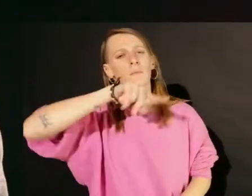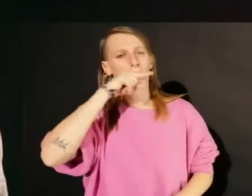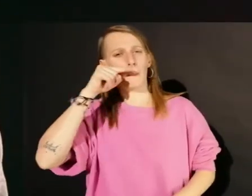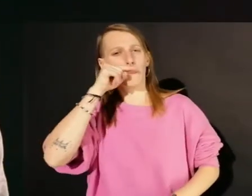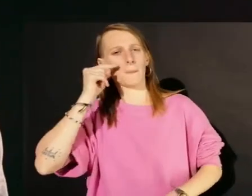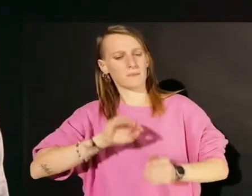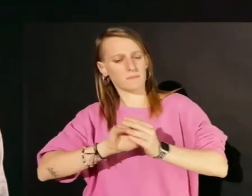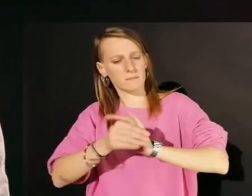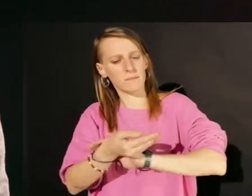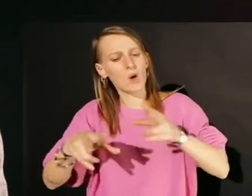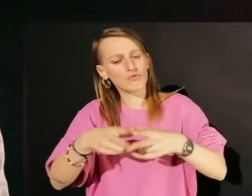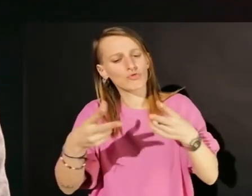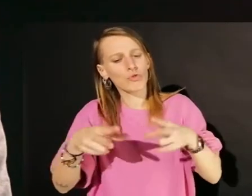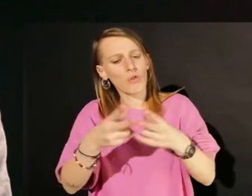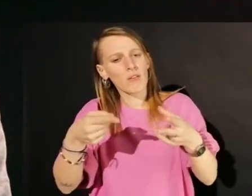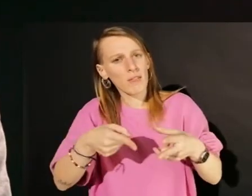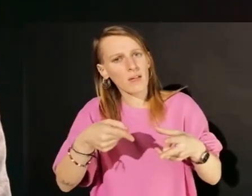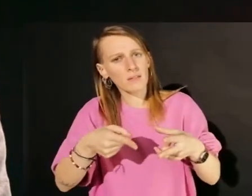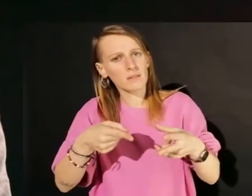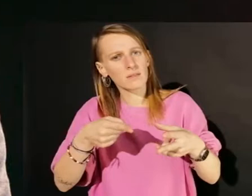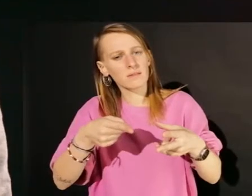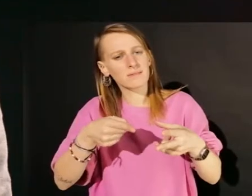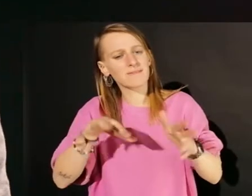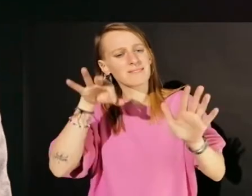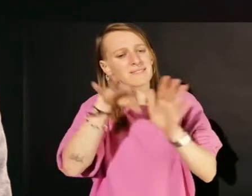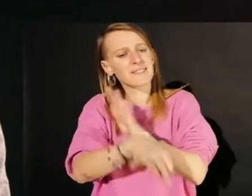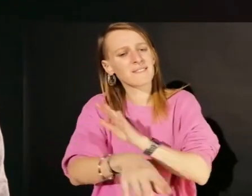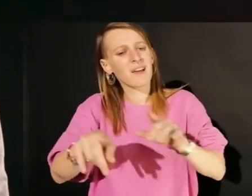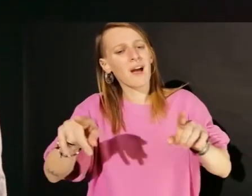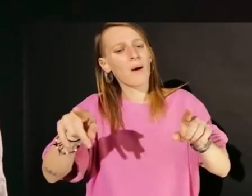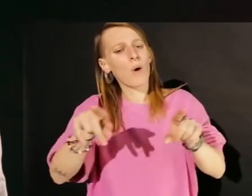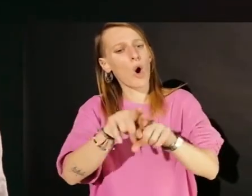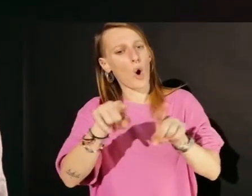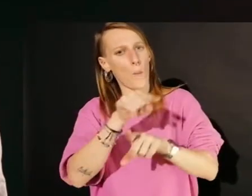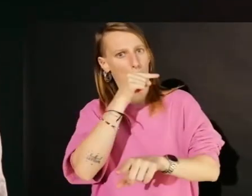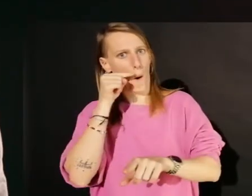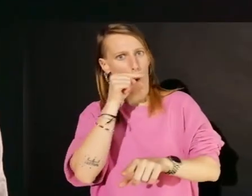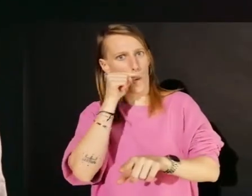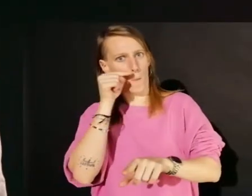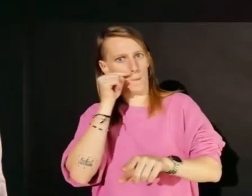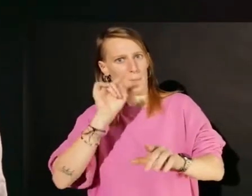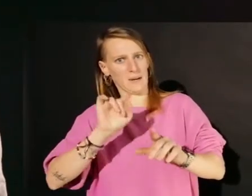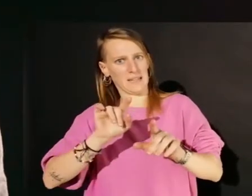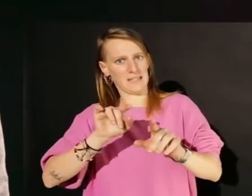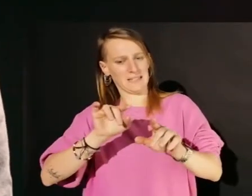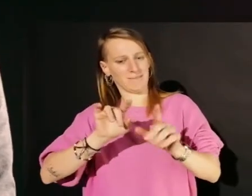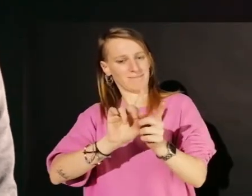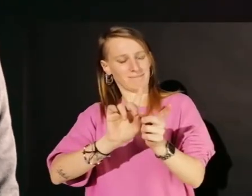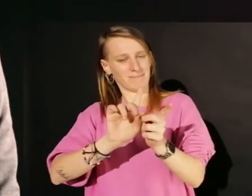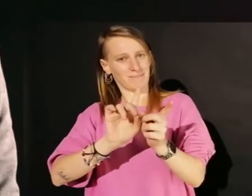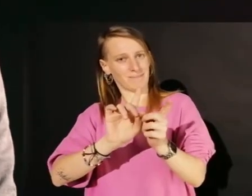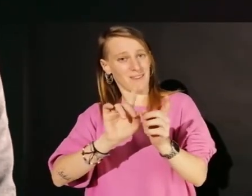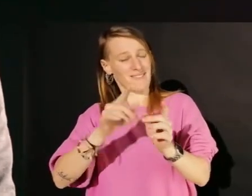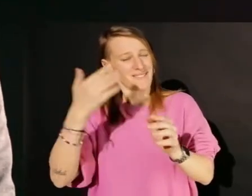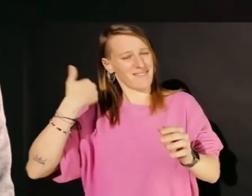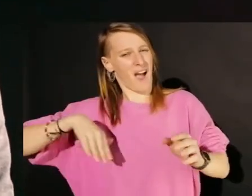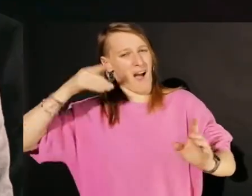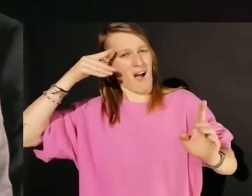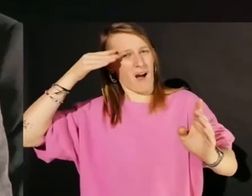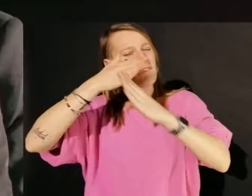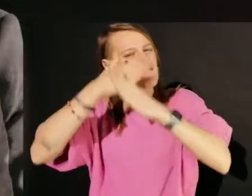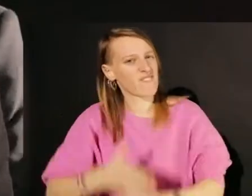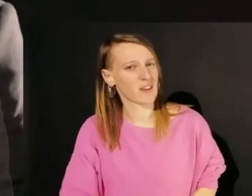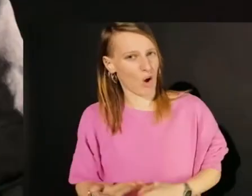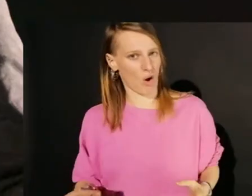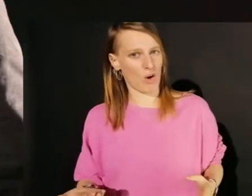Nacimos en un mundo, en una sociedad donde el significado que tenía tu vida como hombre estaba definido, estaba marcado